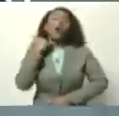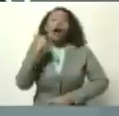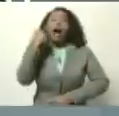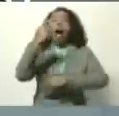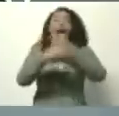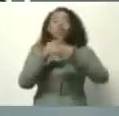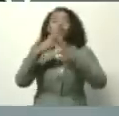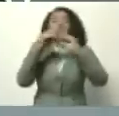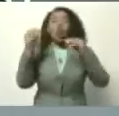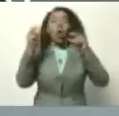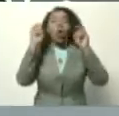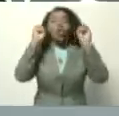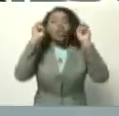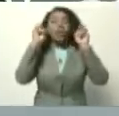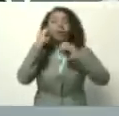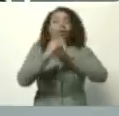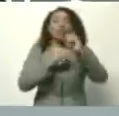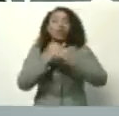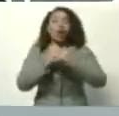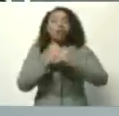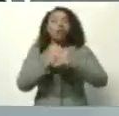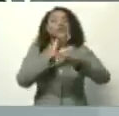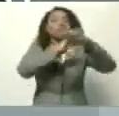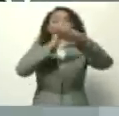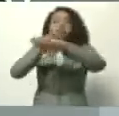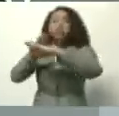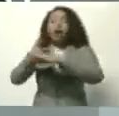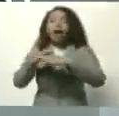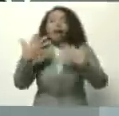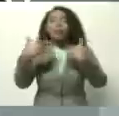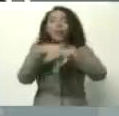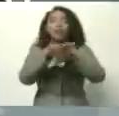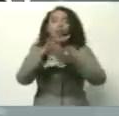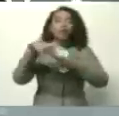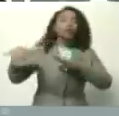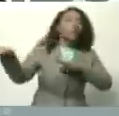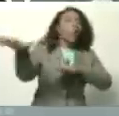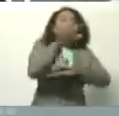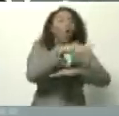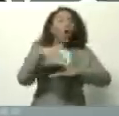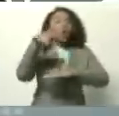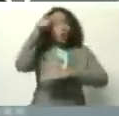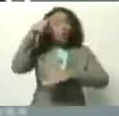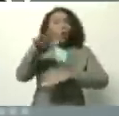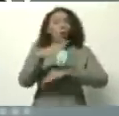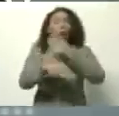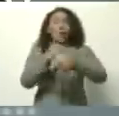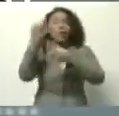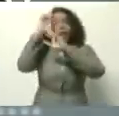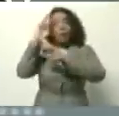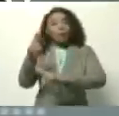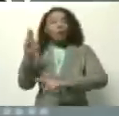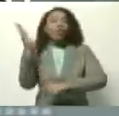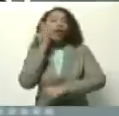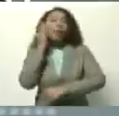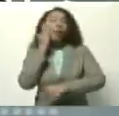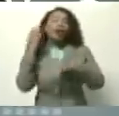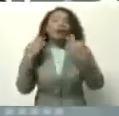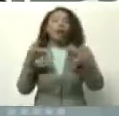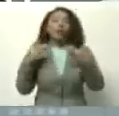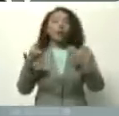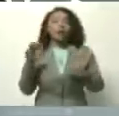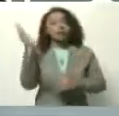los espacios internacionales, llamando a unión de los pueblos para respetar y garantizar los derechos de la madre naturaleza.